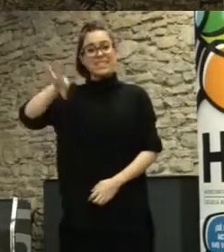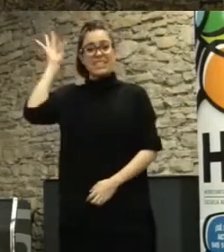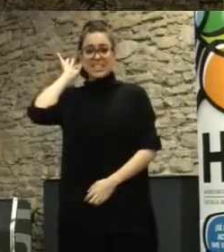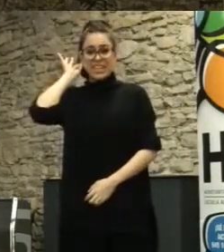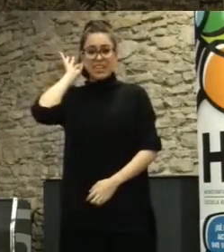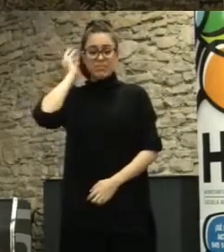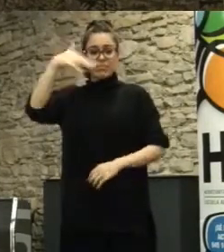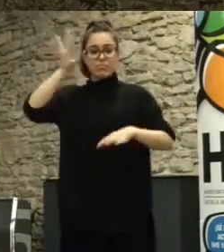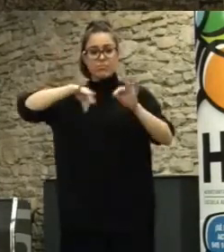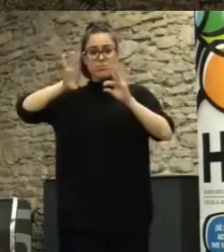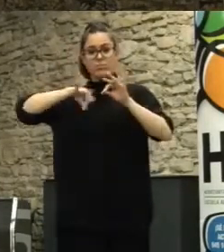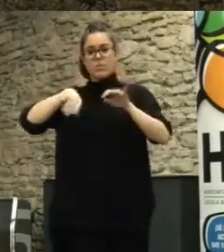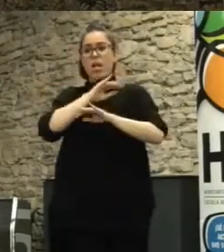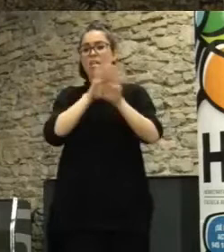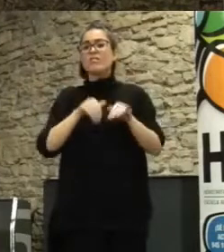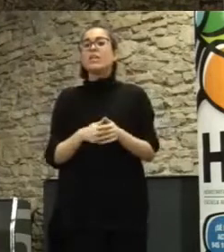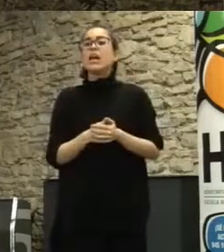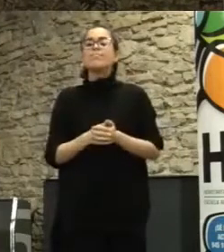presidenta por corrupción dimite